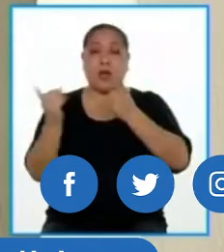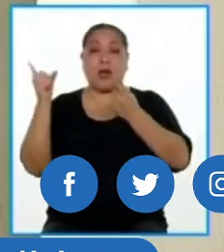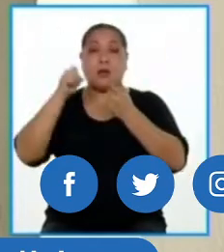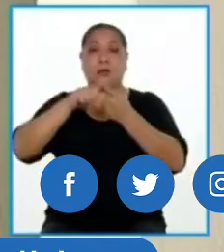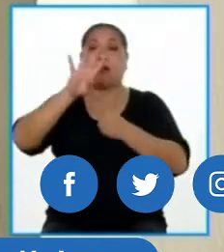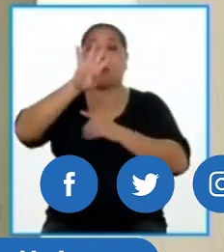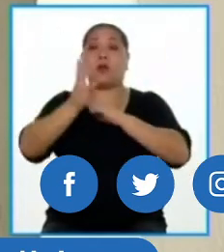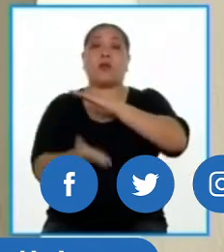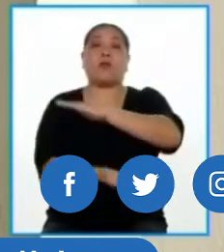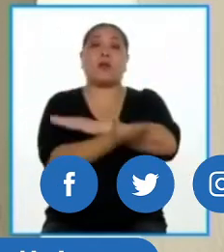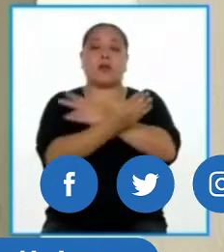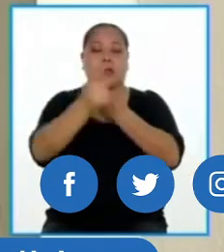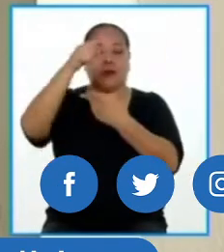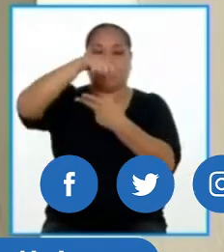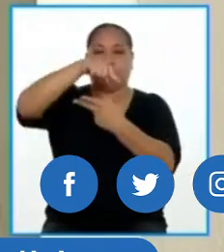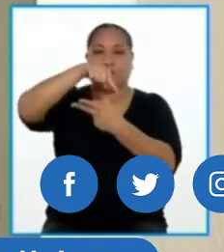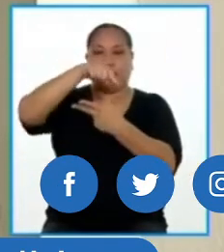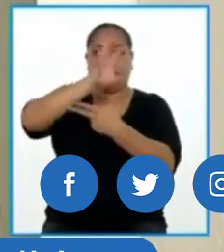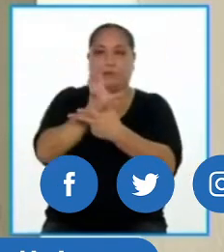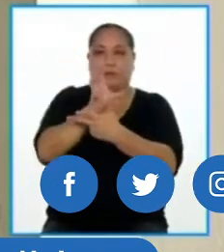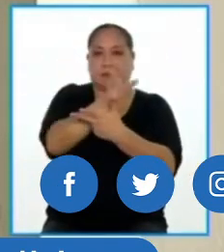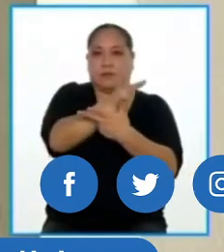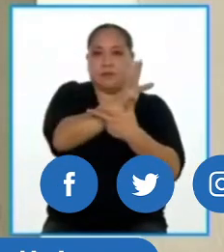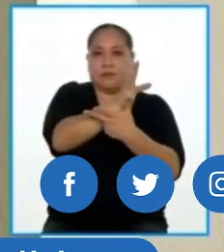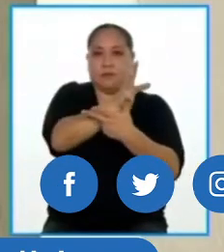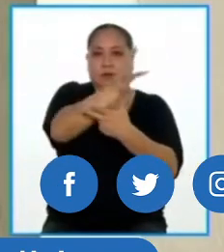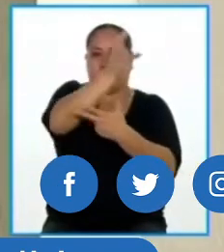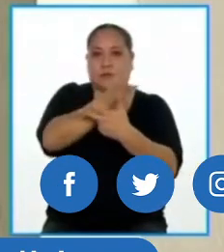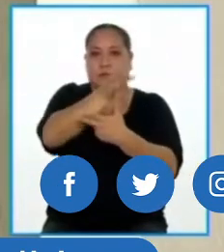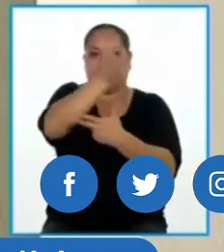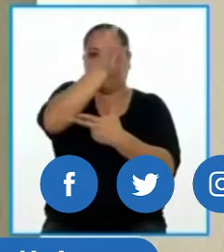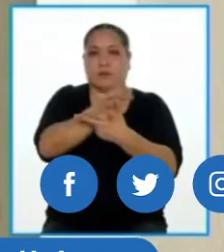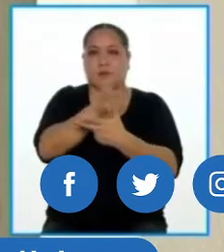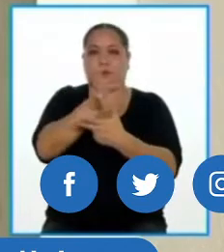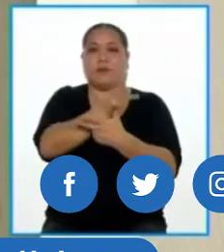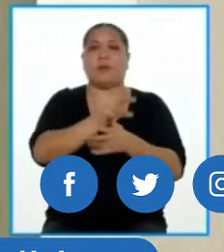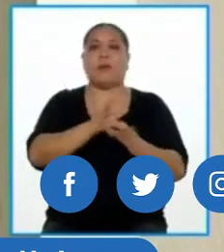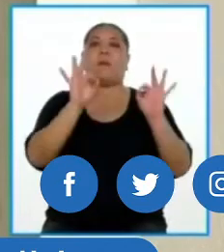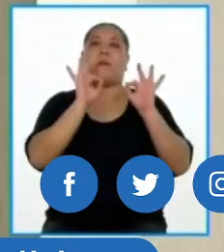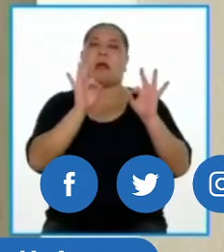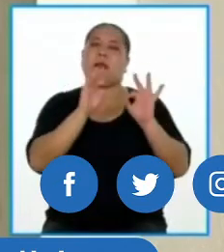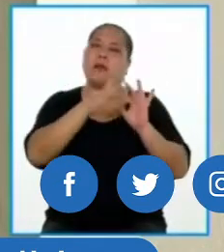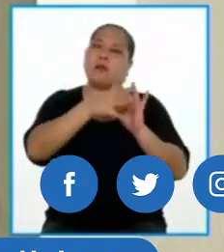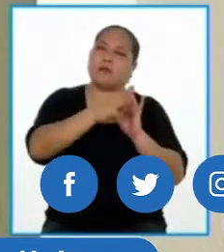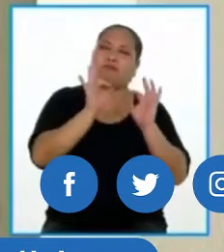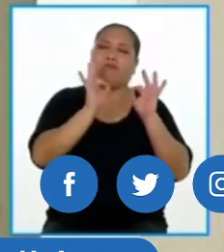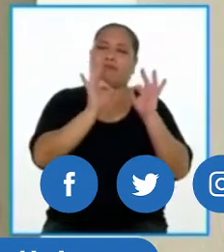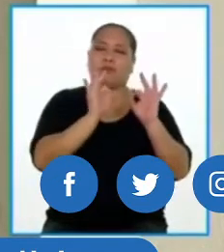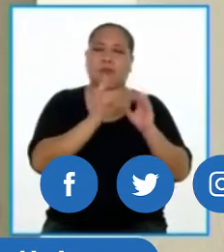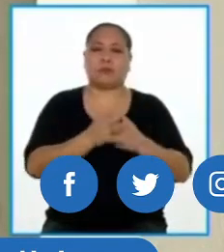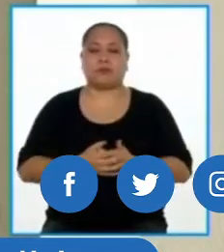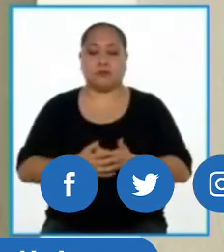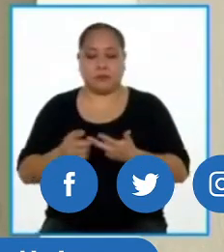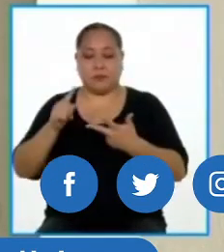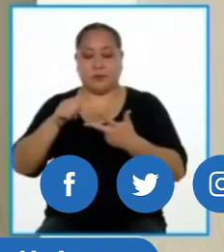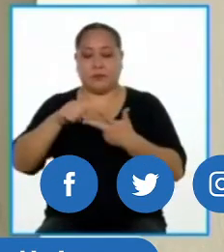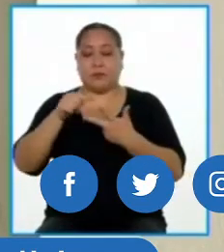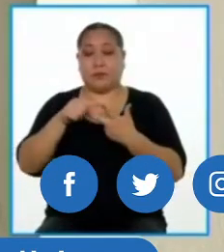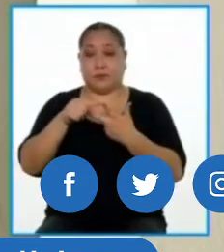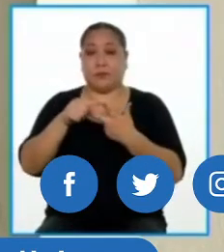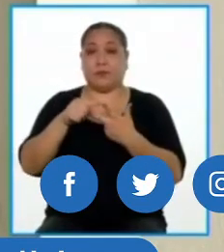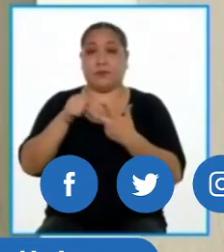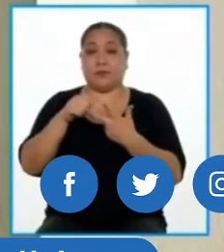cuatro de la mañana, para las regiones que están en la columna de alerta moderada. Para las